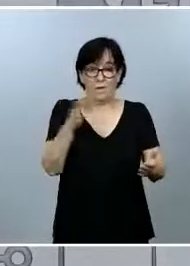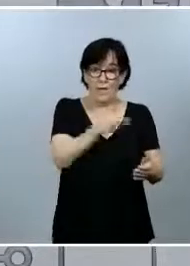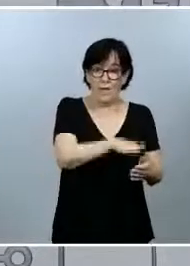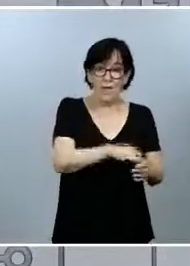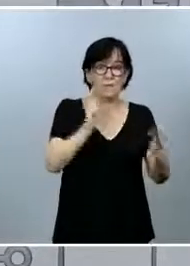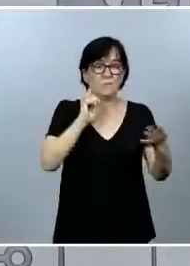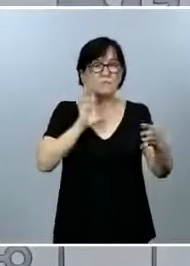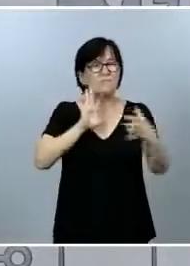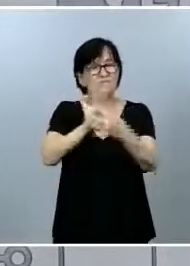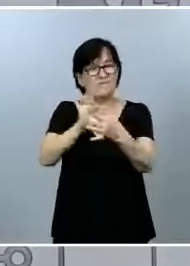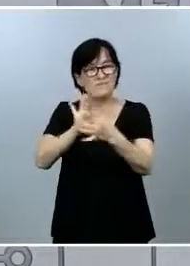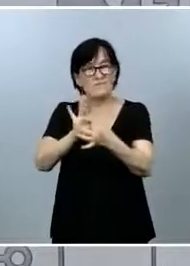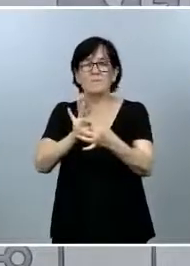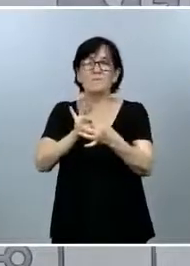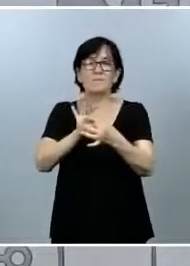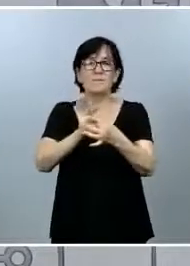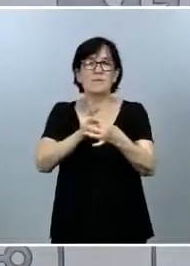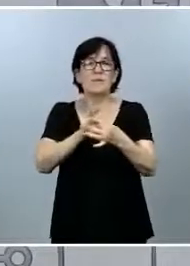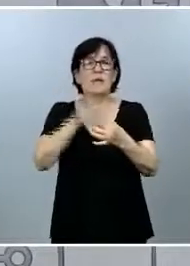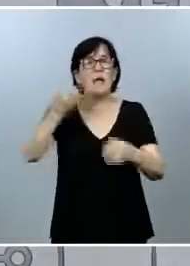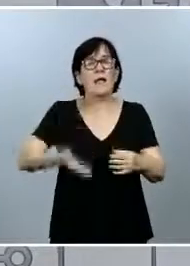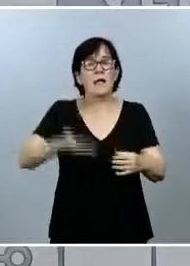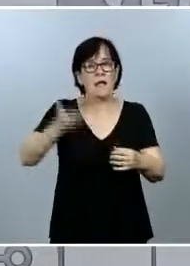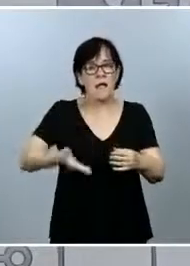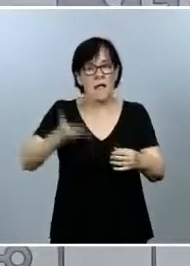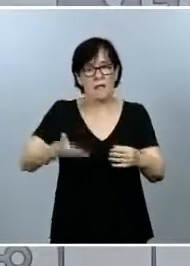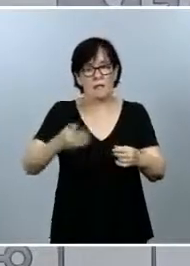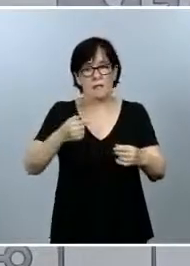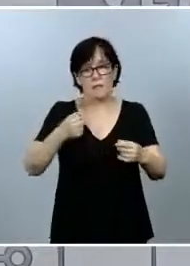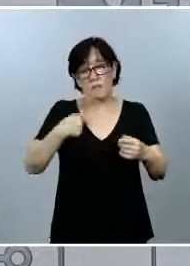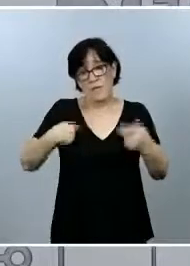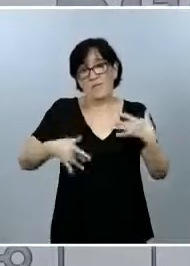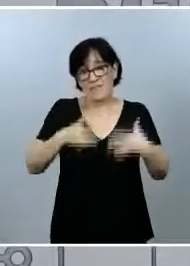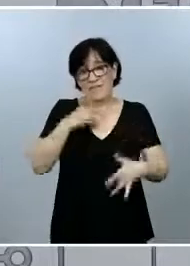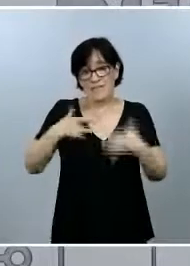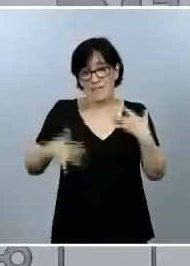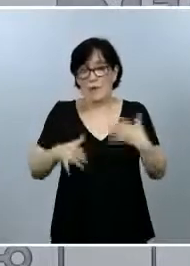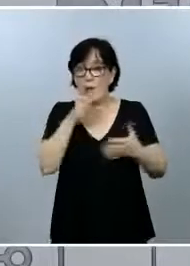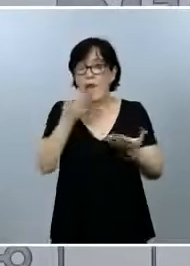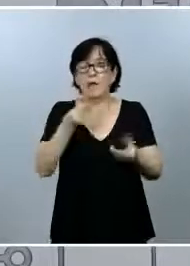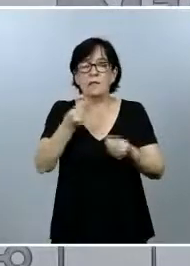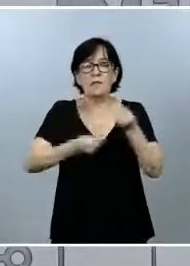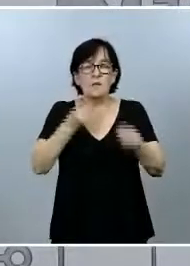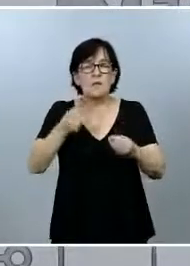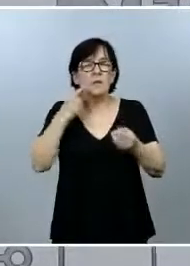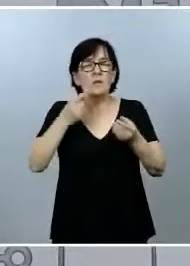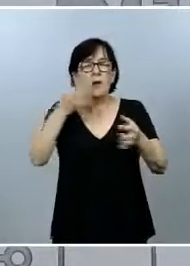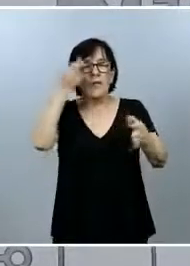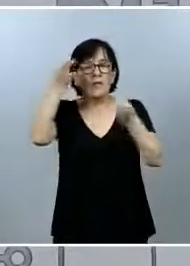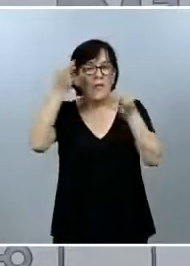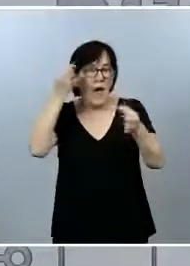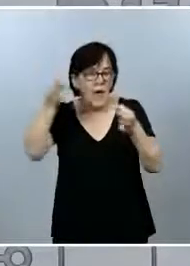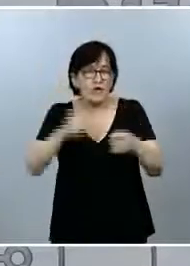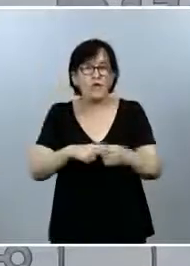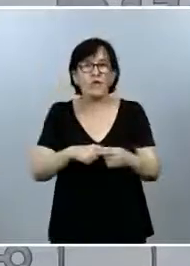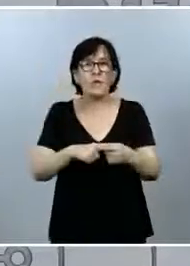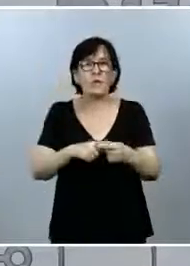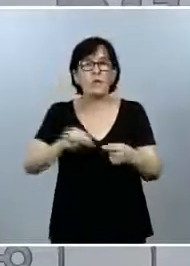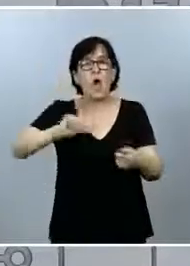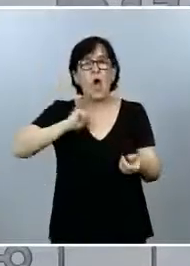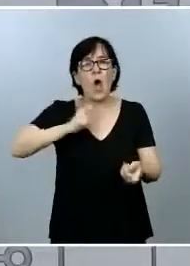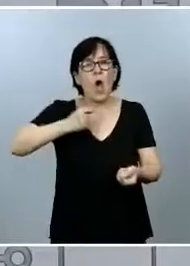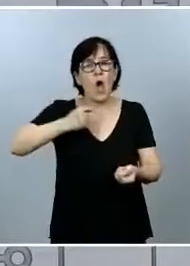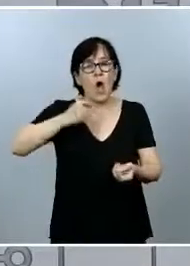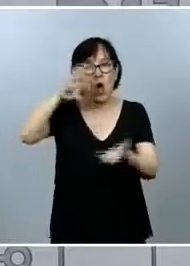relación, básicamente, con la gravedad de los cuadros. La gravedad de los cuadros la estamos valorando con los datos de hospitalización.